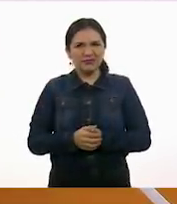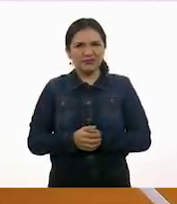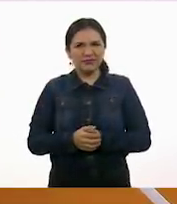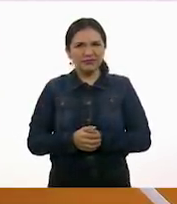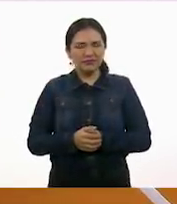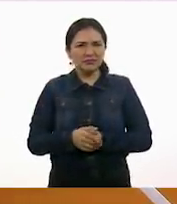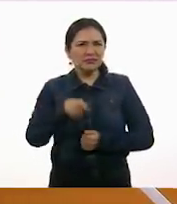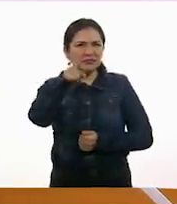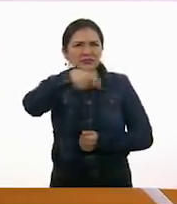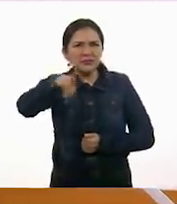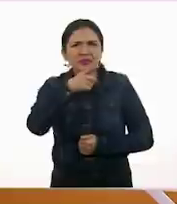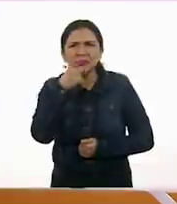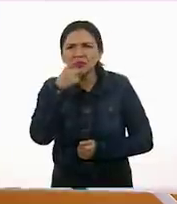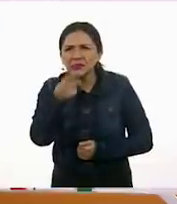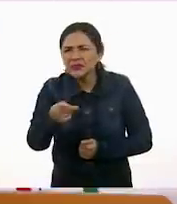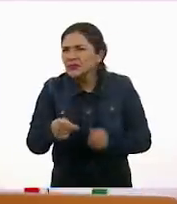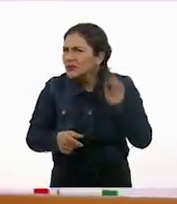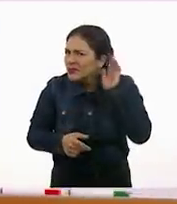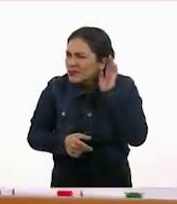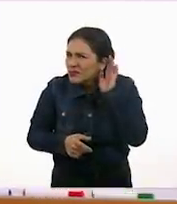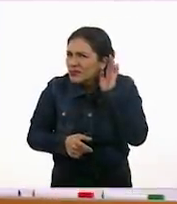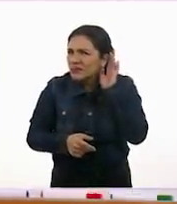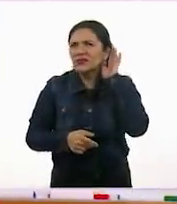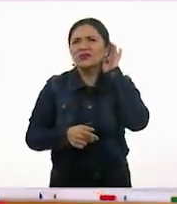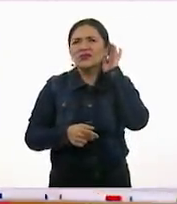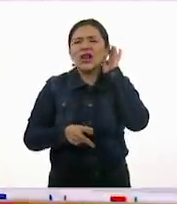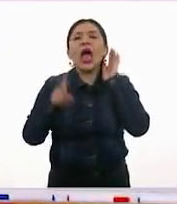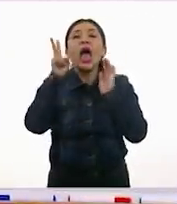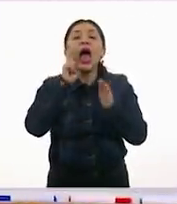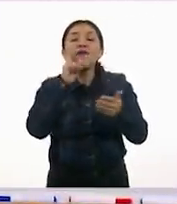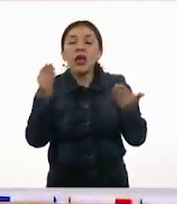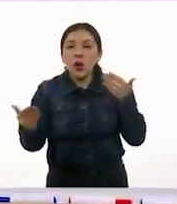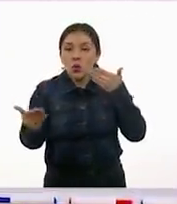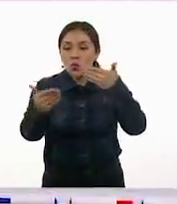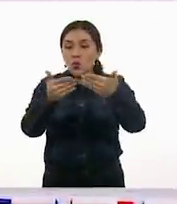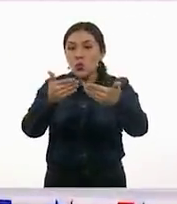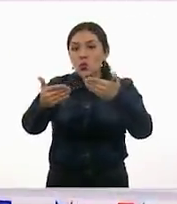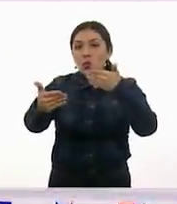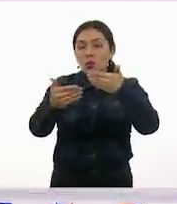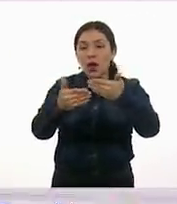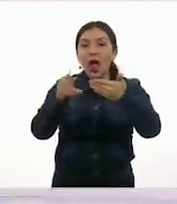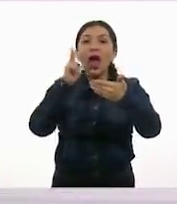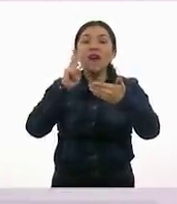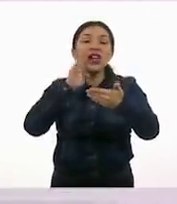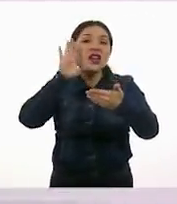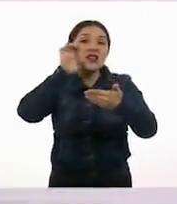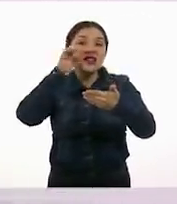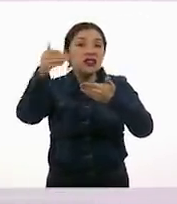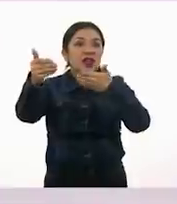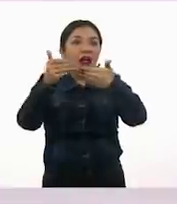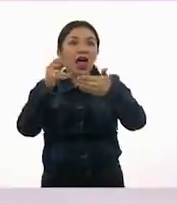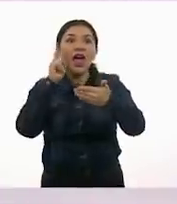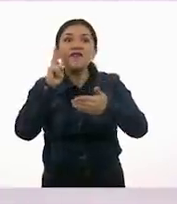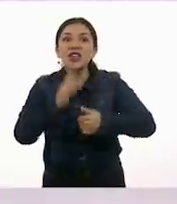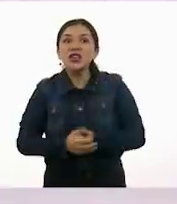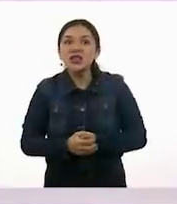Dicen nuestros niños que comparecese con el naranja. A ver...